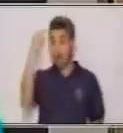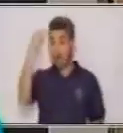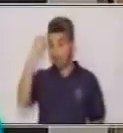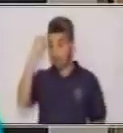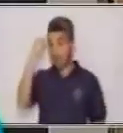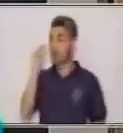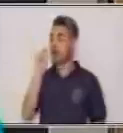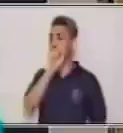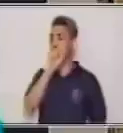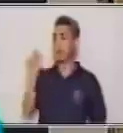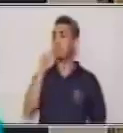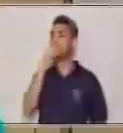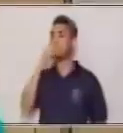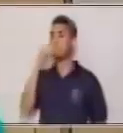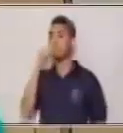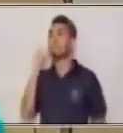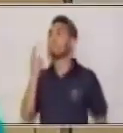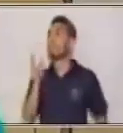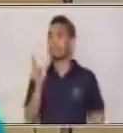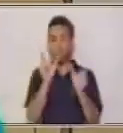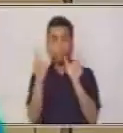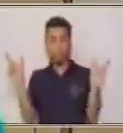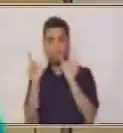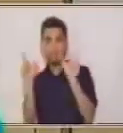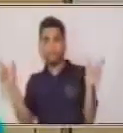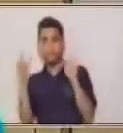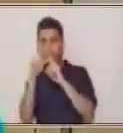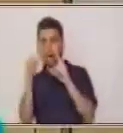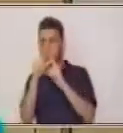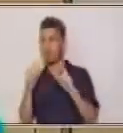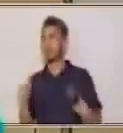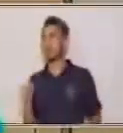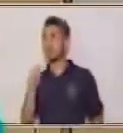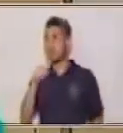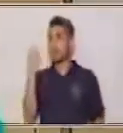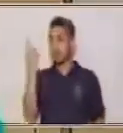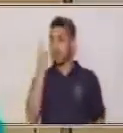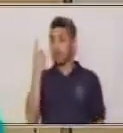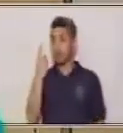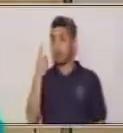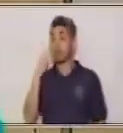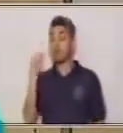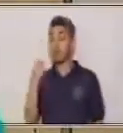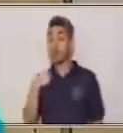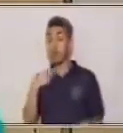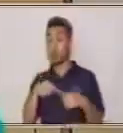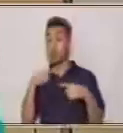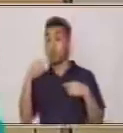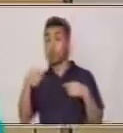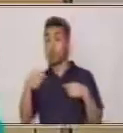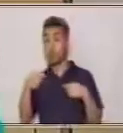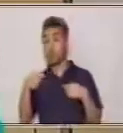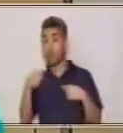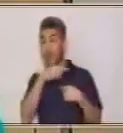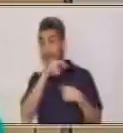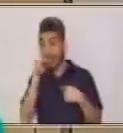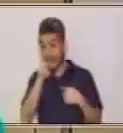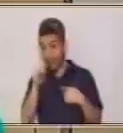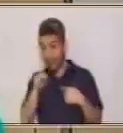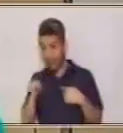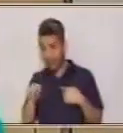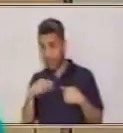marca con rojo la separación entre palabras. Es muy importante porque cuando leemos, nosotros tenemos que